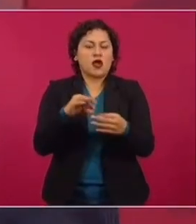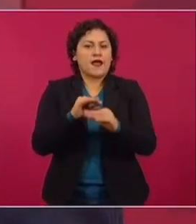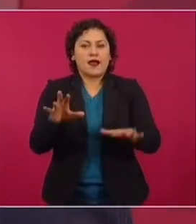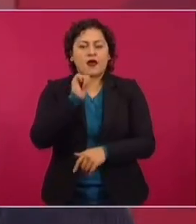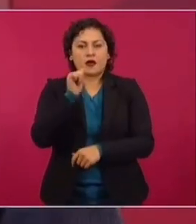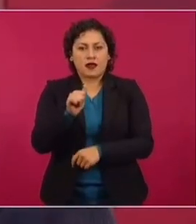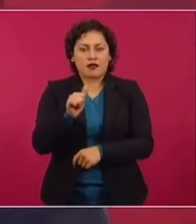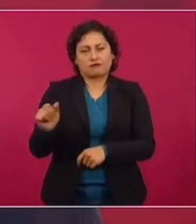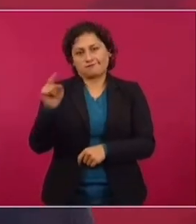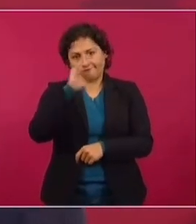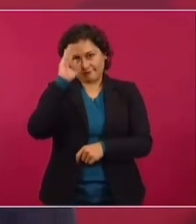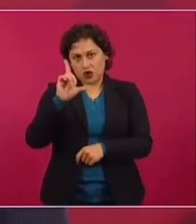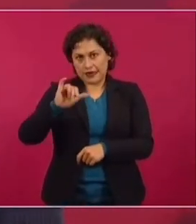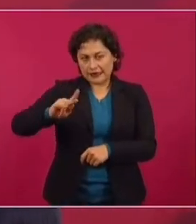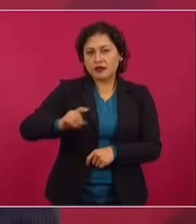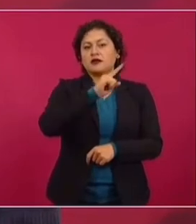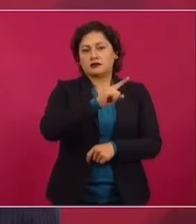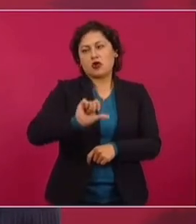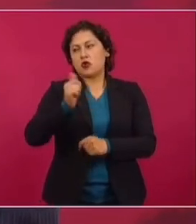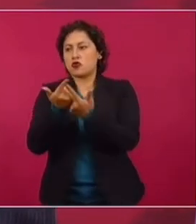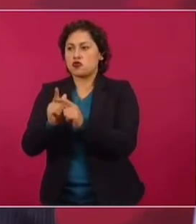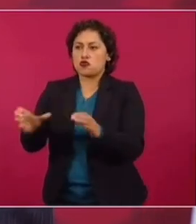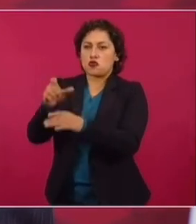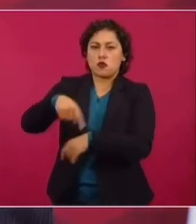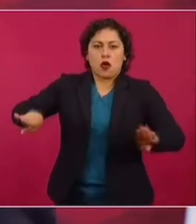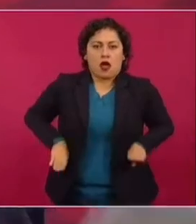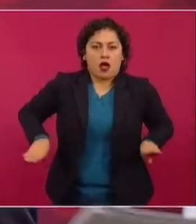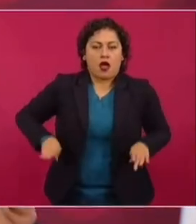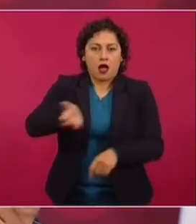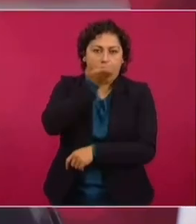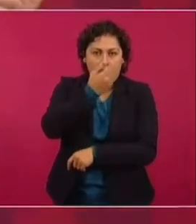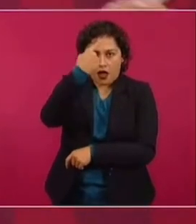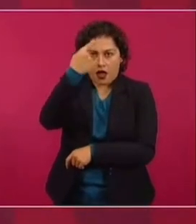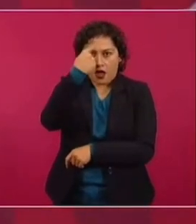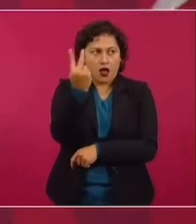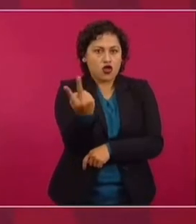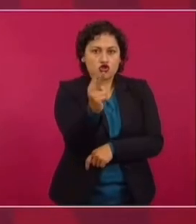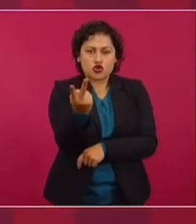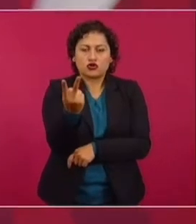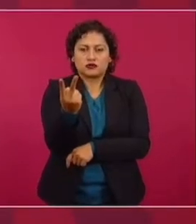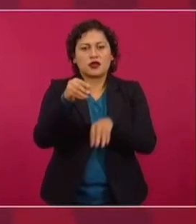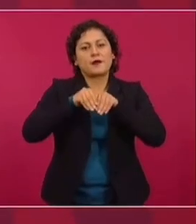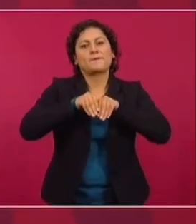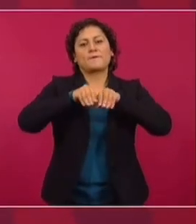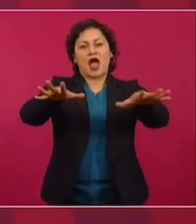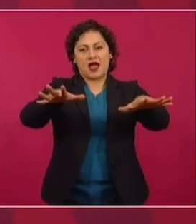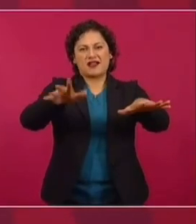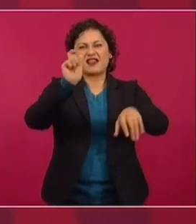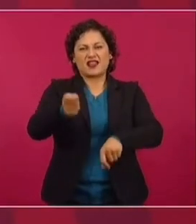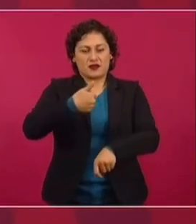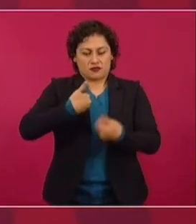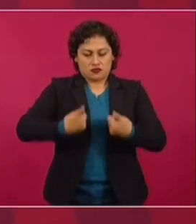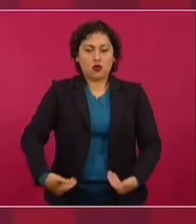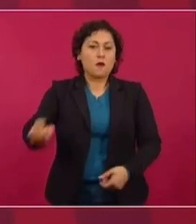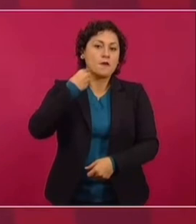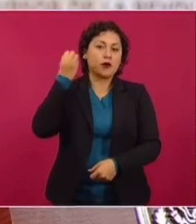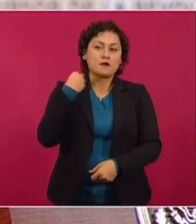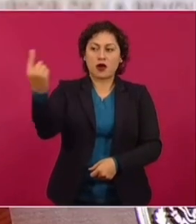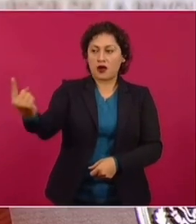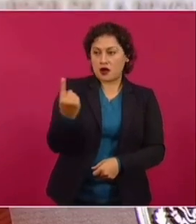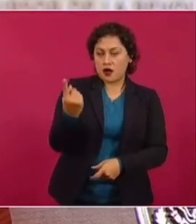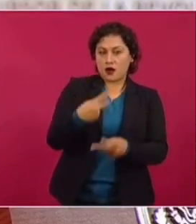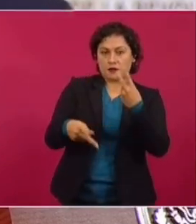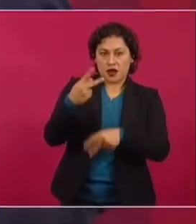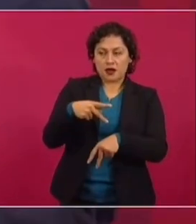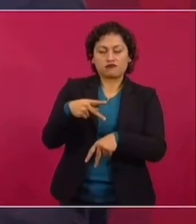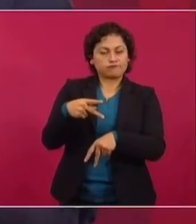nuestros adversarios conservadores van a decir, en la misma conferencia de prensa, un periodista que no es esa,